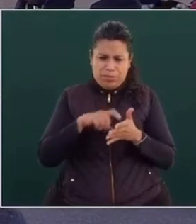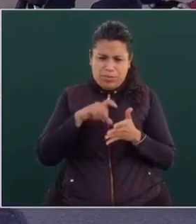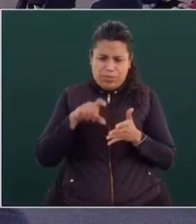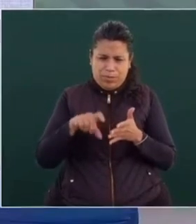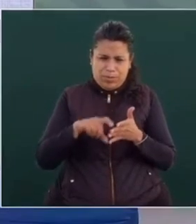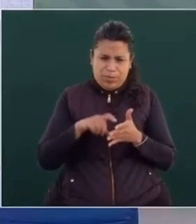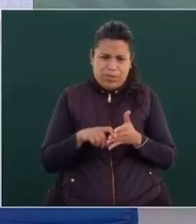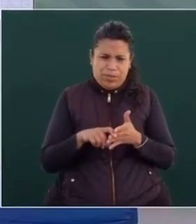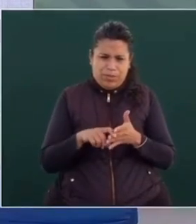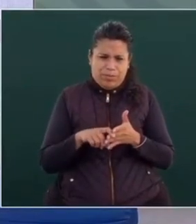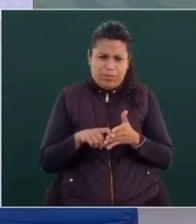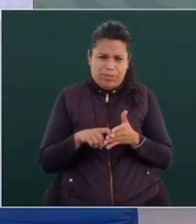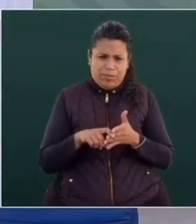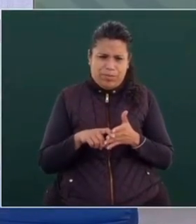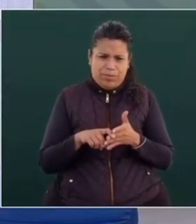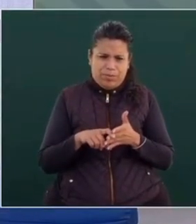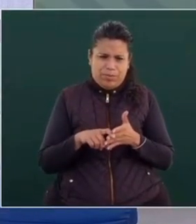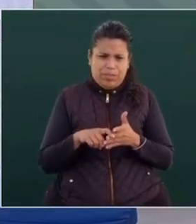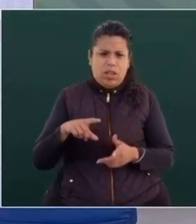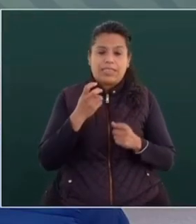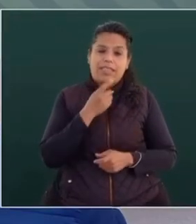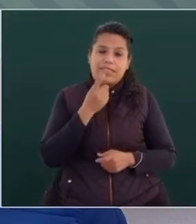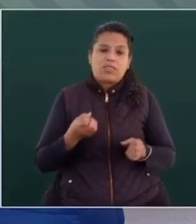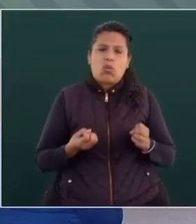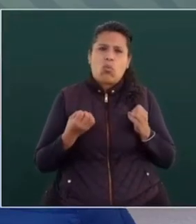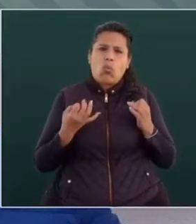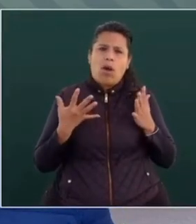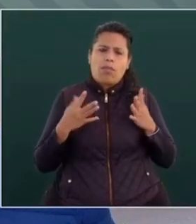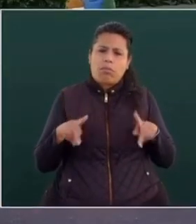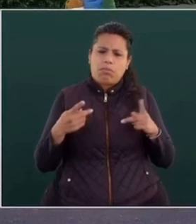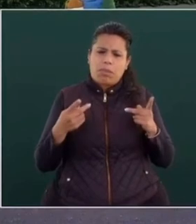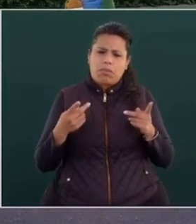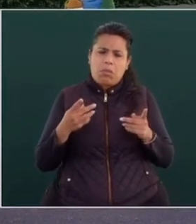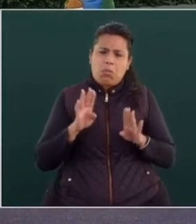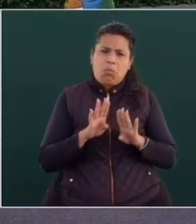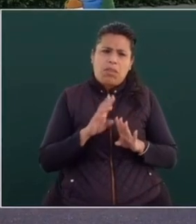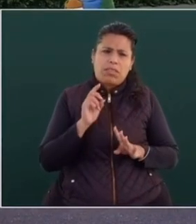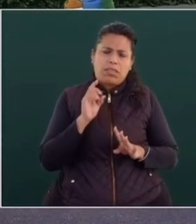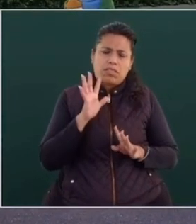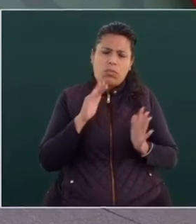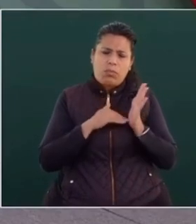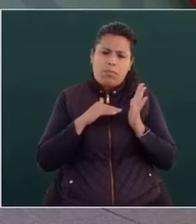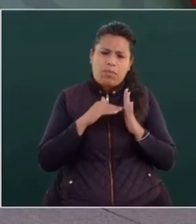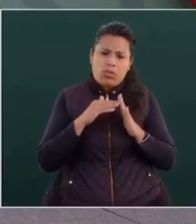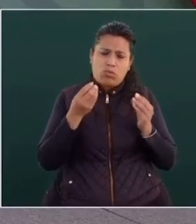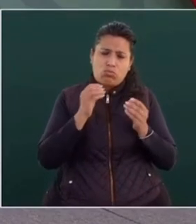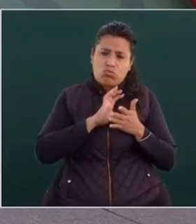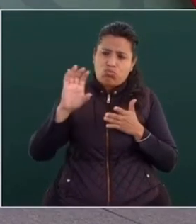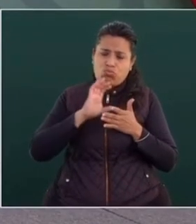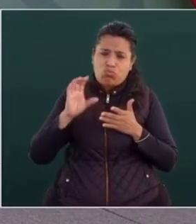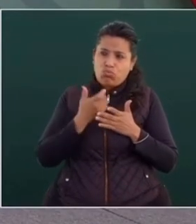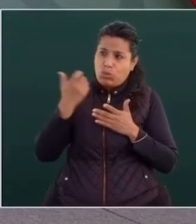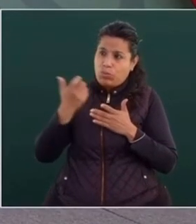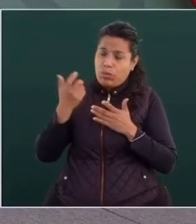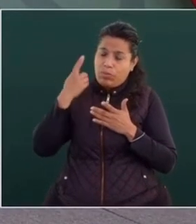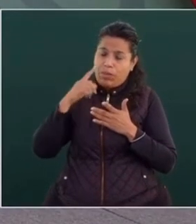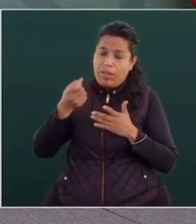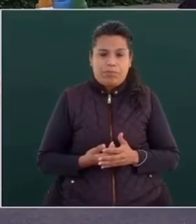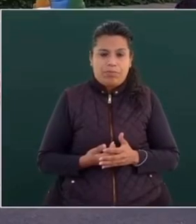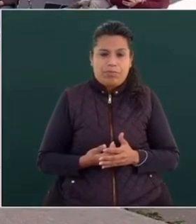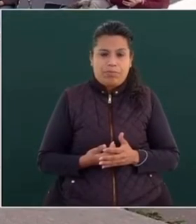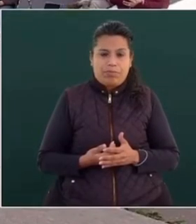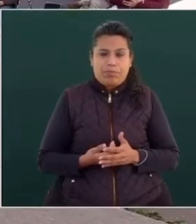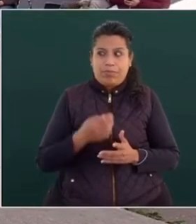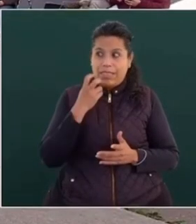al gobierno. Vendían como 30, 35 mil millones de medicina al gobierno.